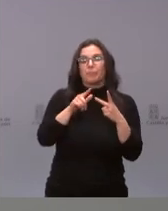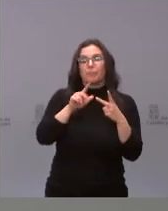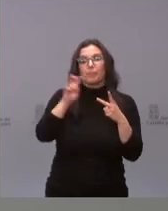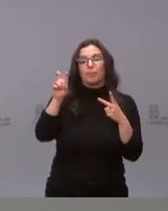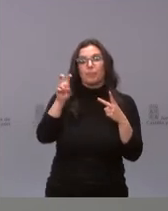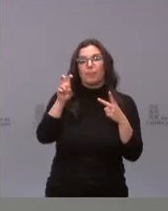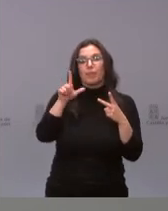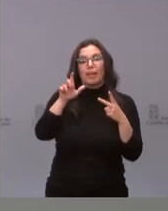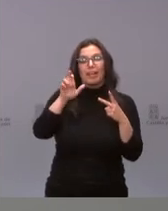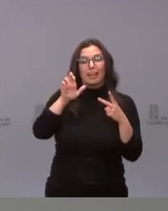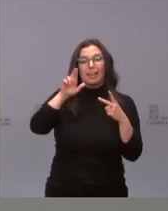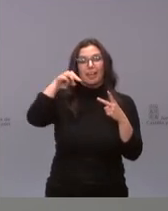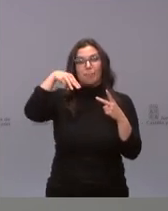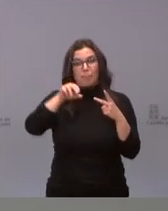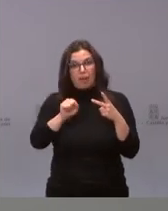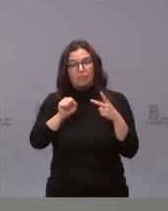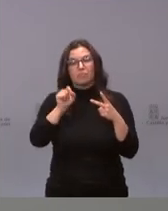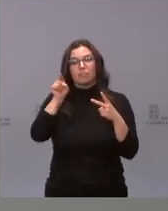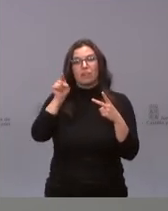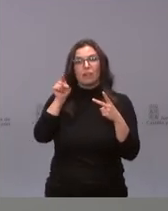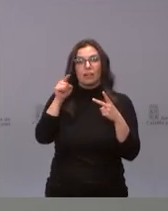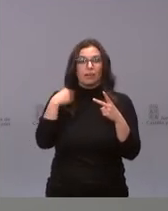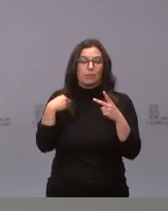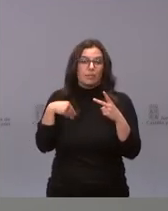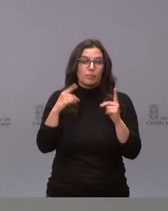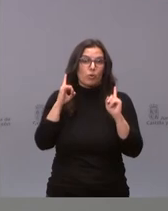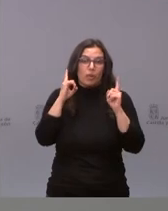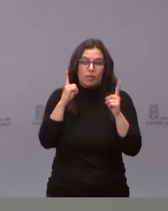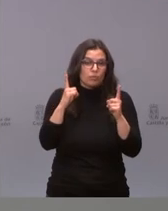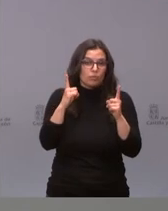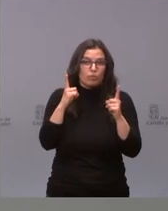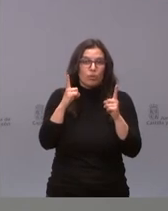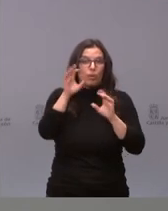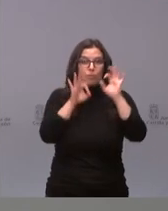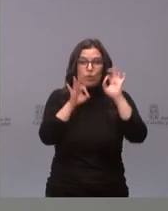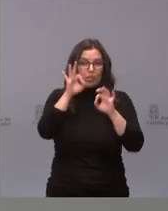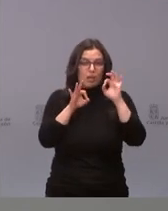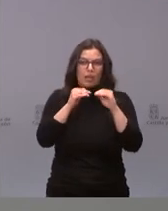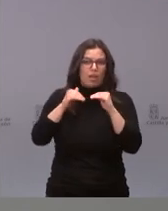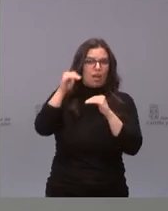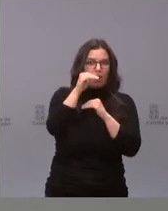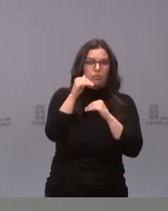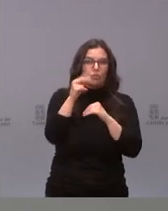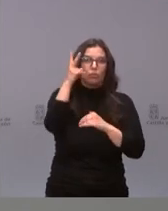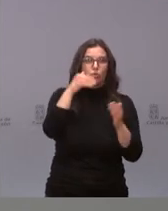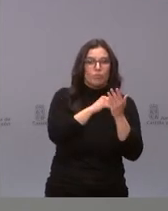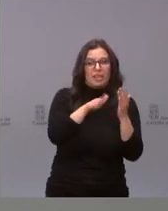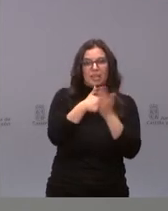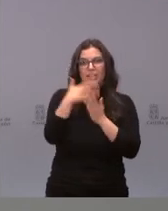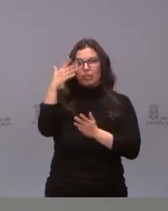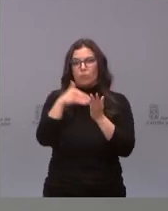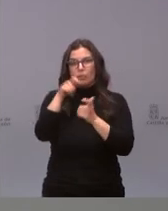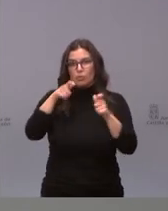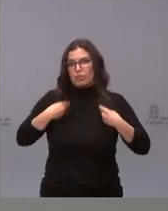Lerma, pues es que entra dentro del supuesto de incidencias altas en poblaciones de 2.000 a 5.000 habitantes.